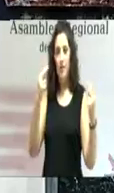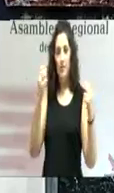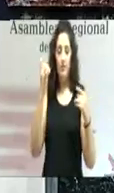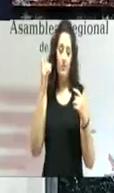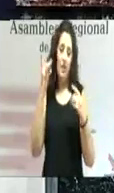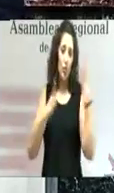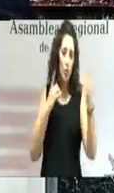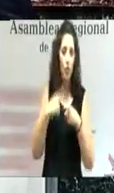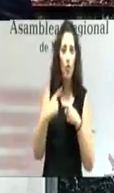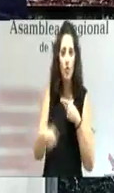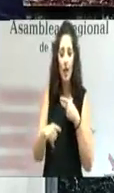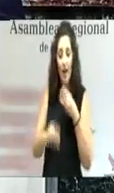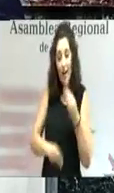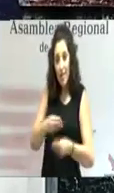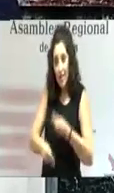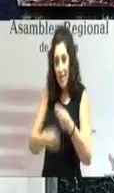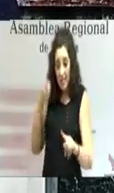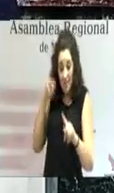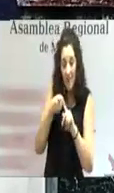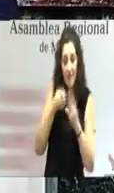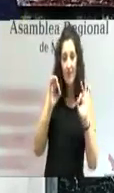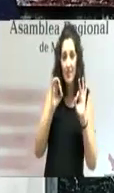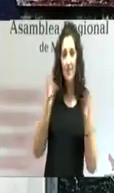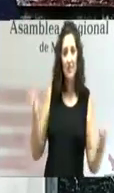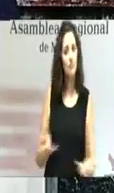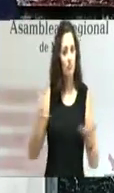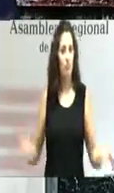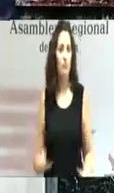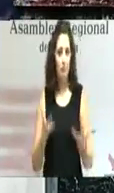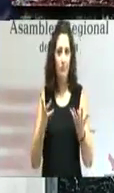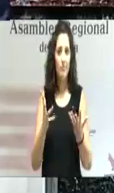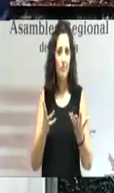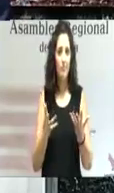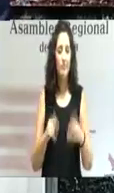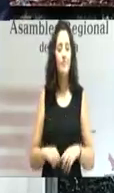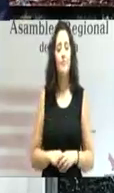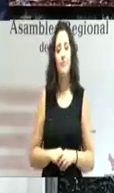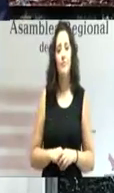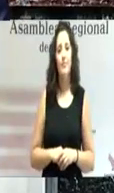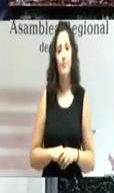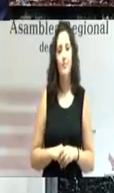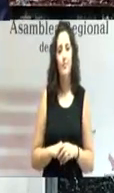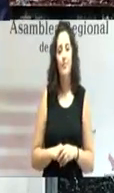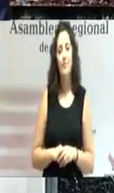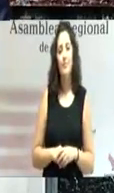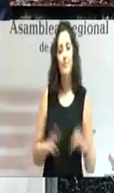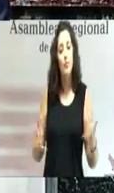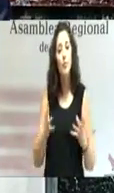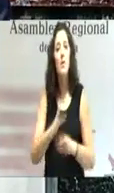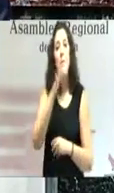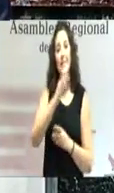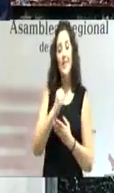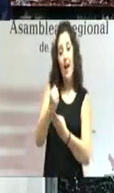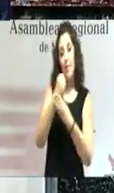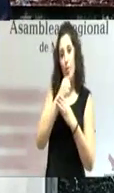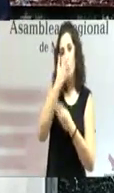impulsar de alguna forma y luego contundentemente el apoyo a quien más lo